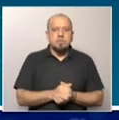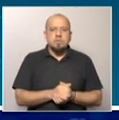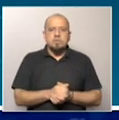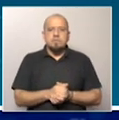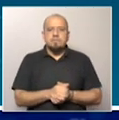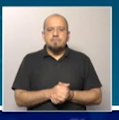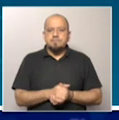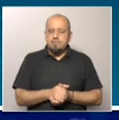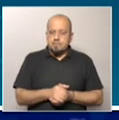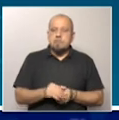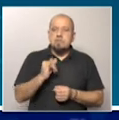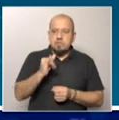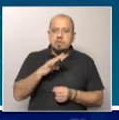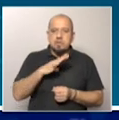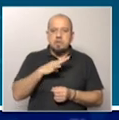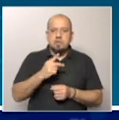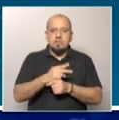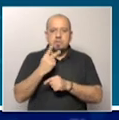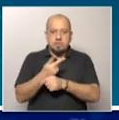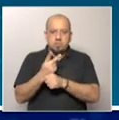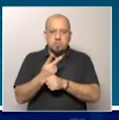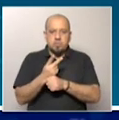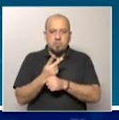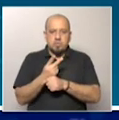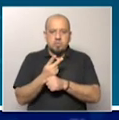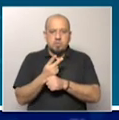Bueno, sí. Empiezo por la segunda pregunta.